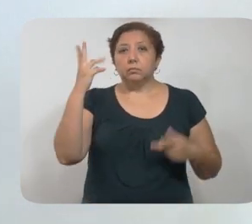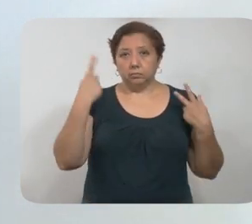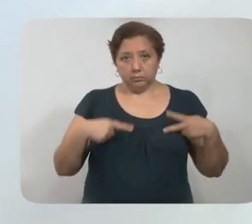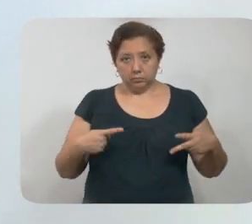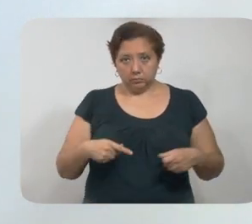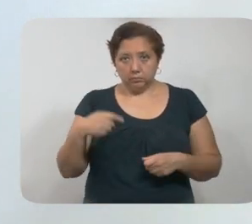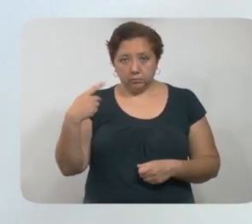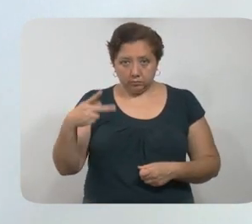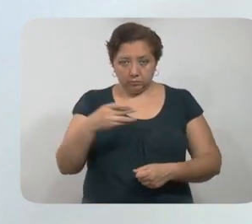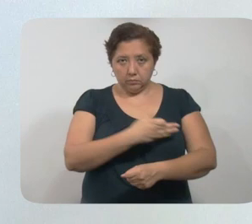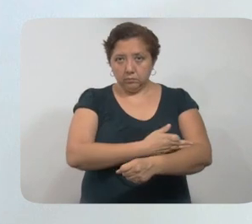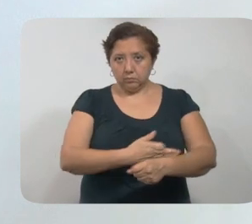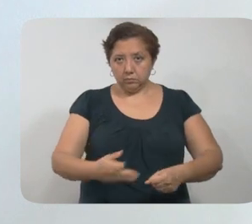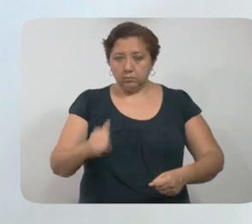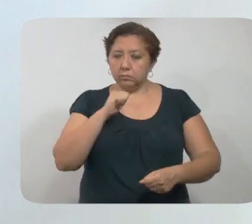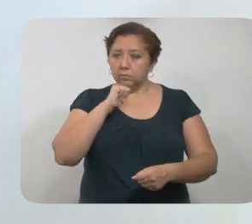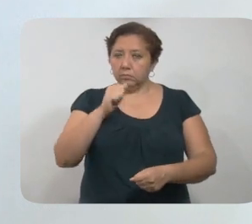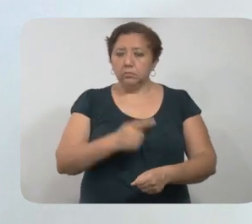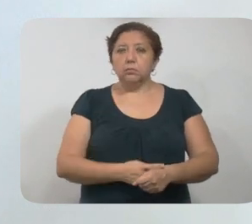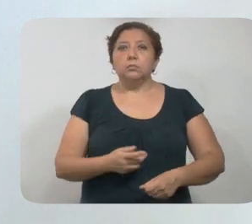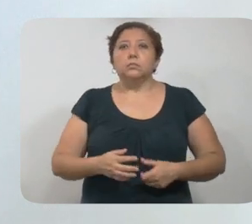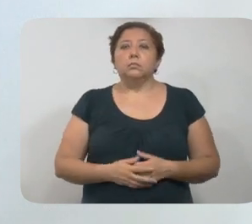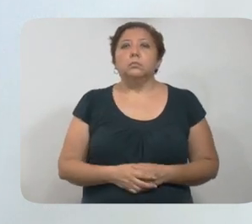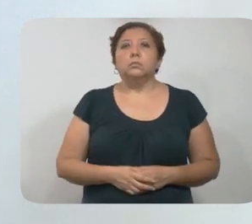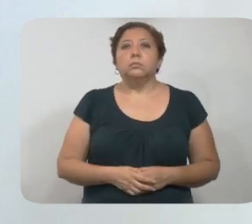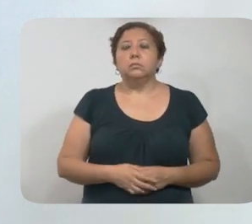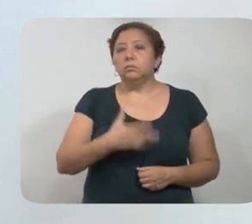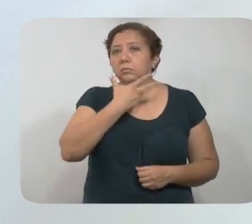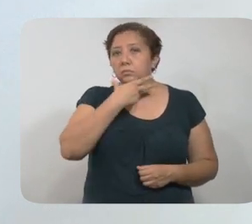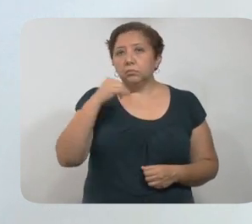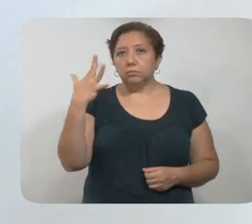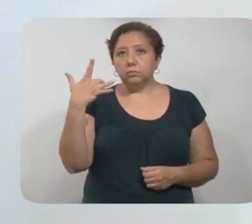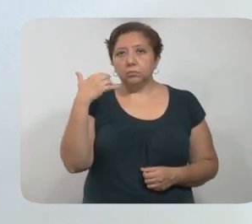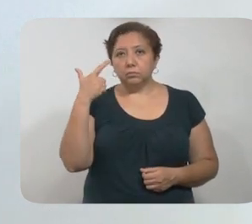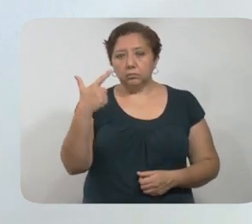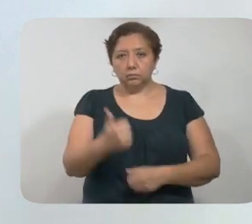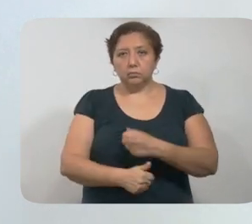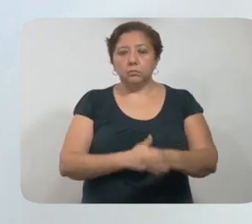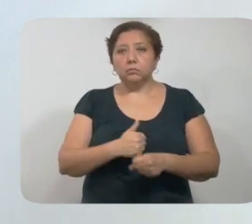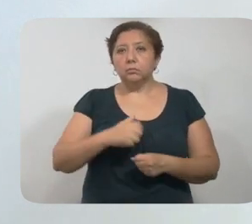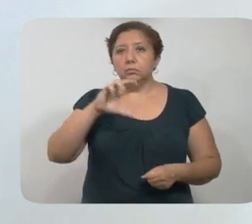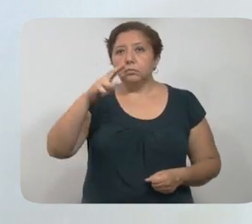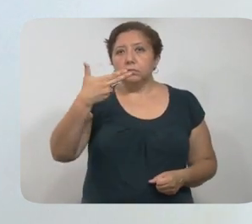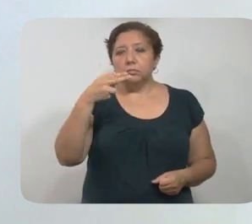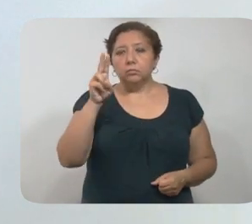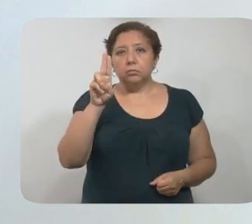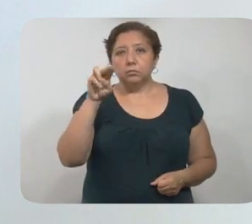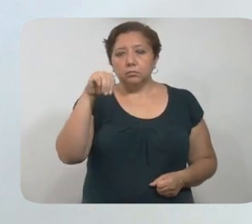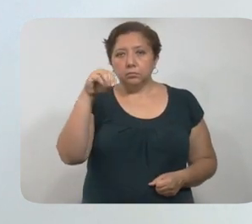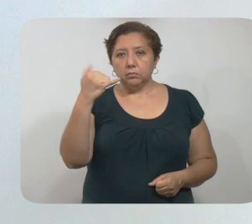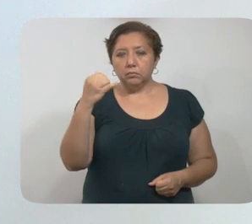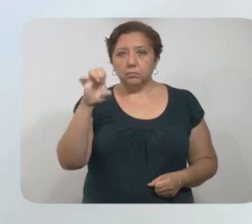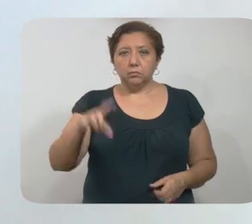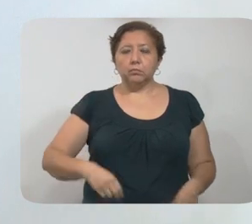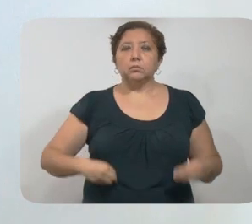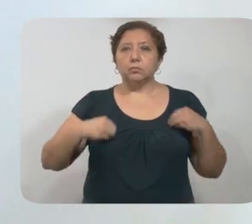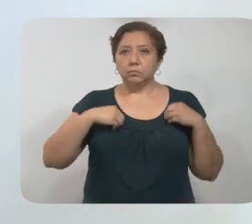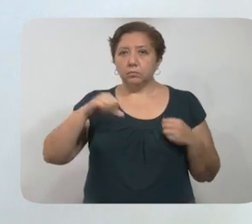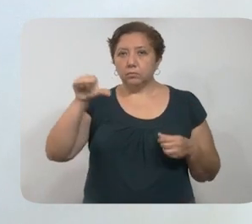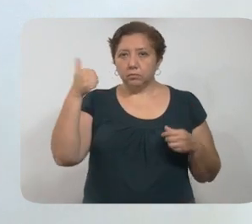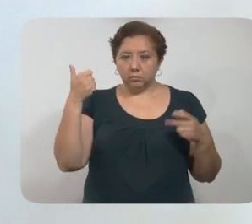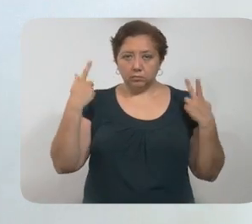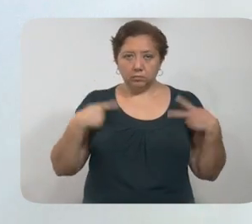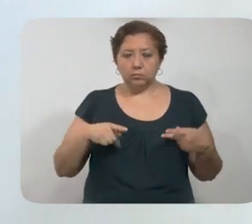personas con las que vivía se reportan asintomáticas. Hombre de 57 años de Chumayel, con obesidad. Vivía con 11